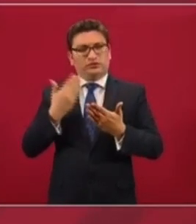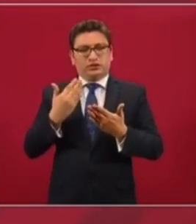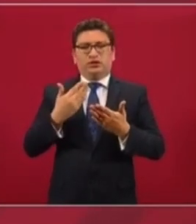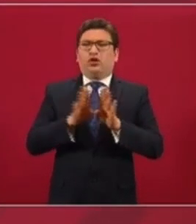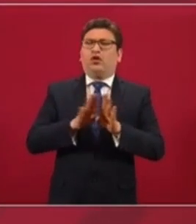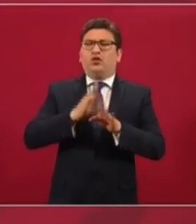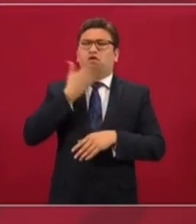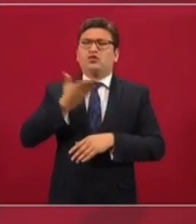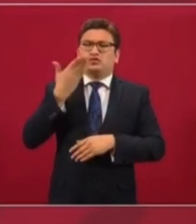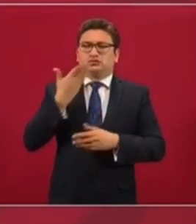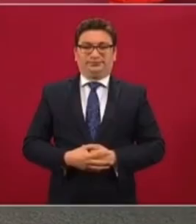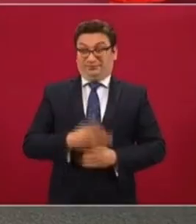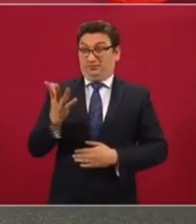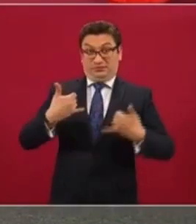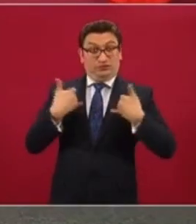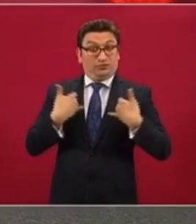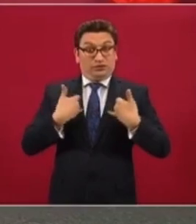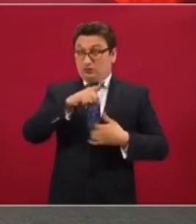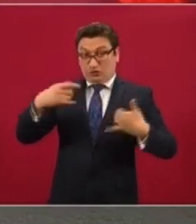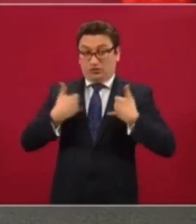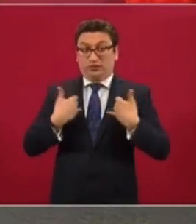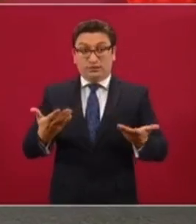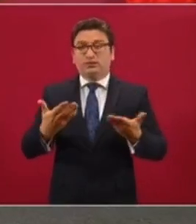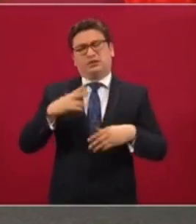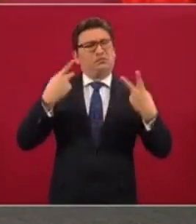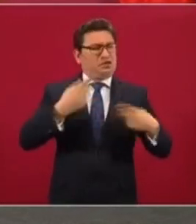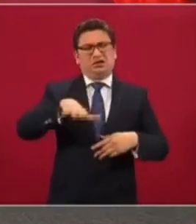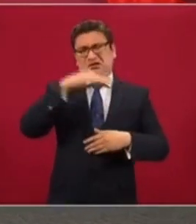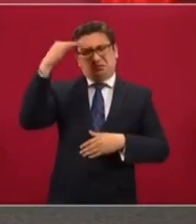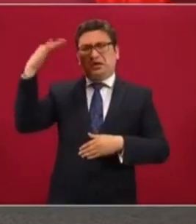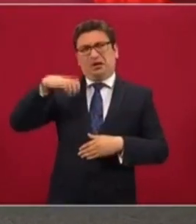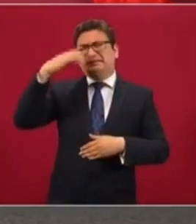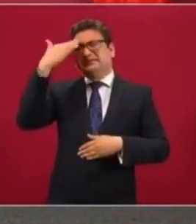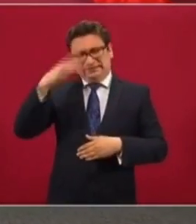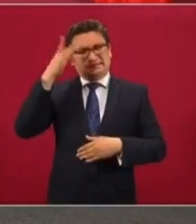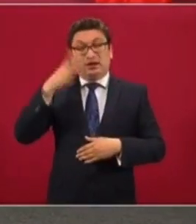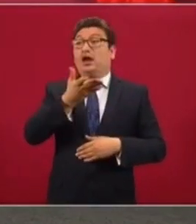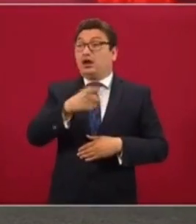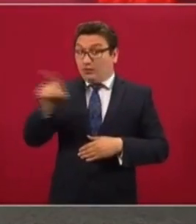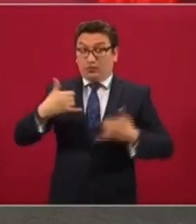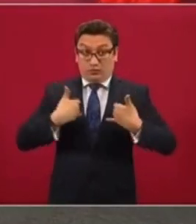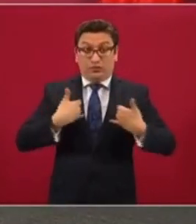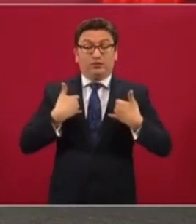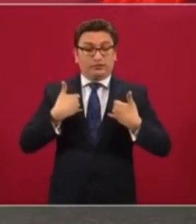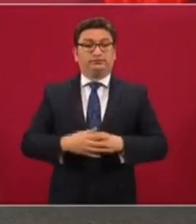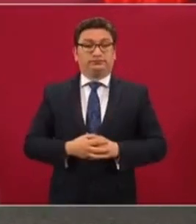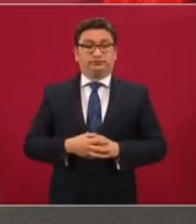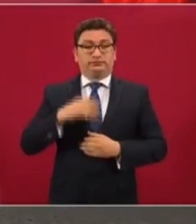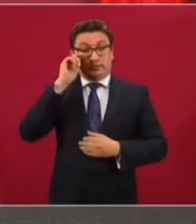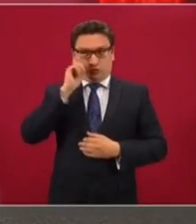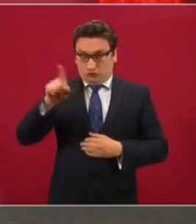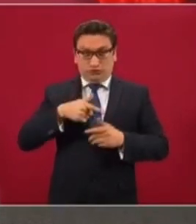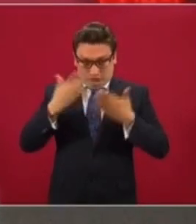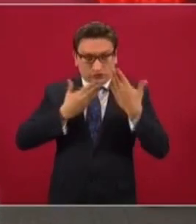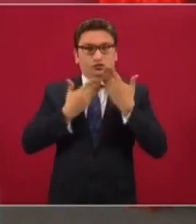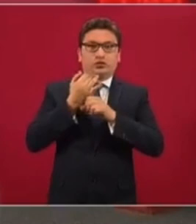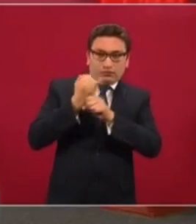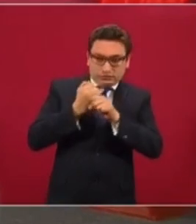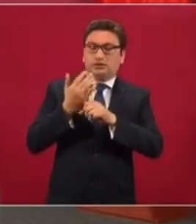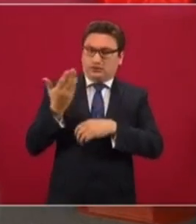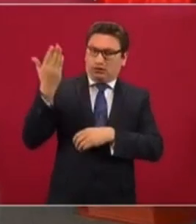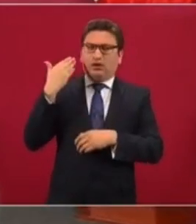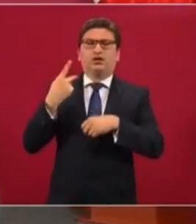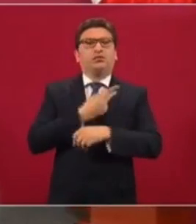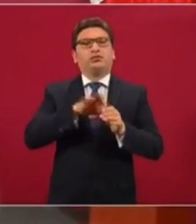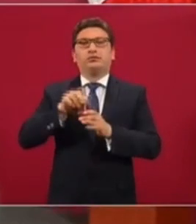eran las elecciones? Porque la gente me lo sí sabe perfectamente. Pero para los jóvenes, que estudien cómo fue la elección